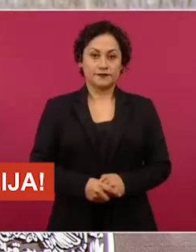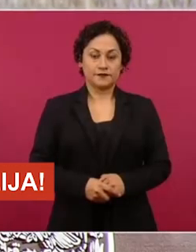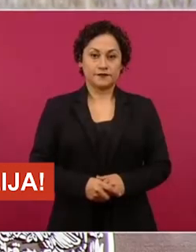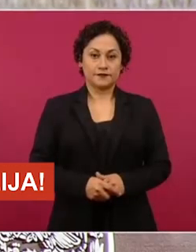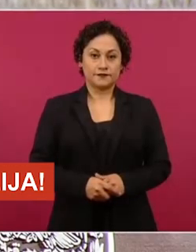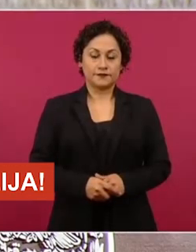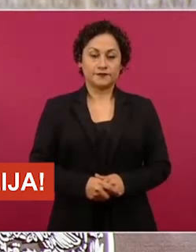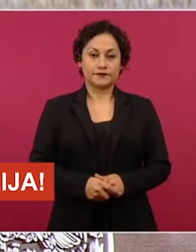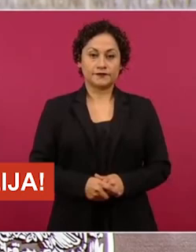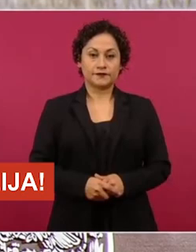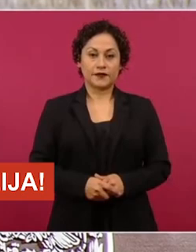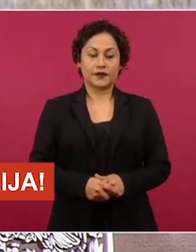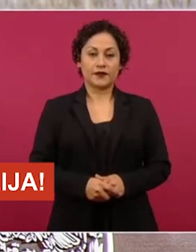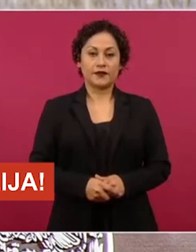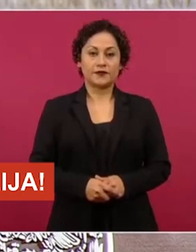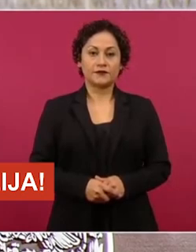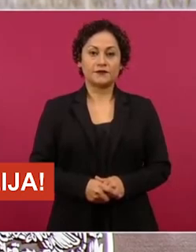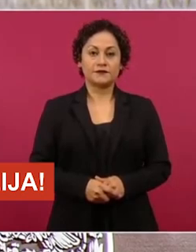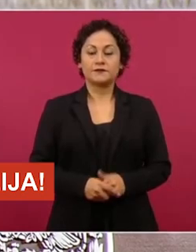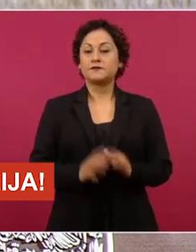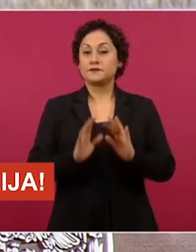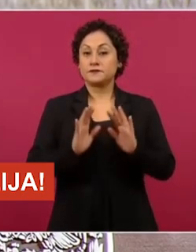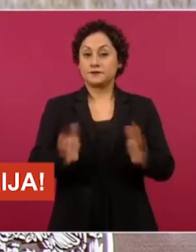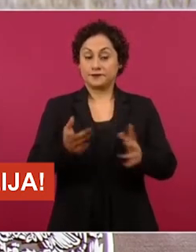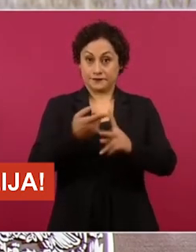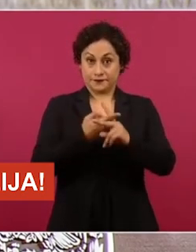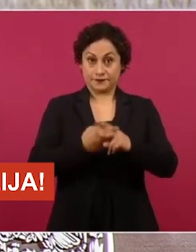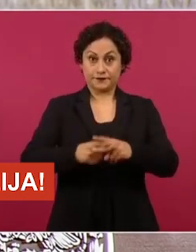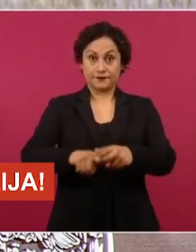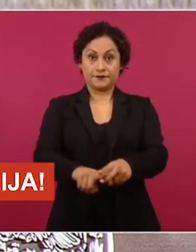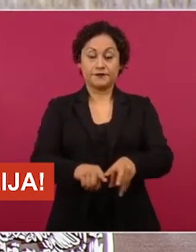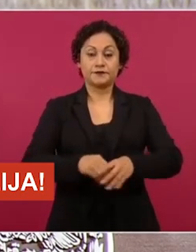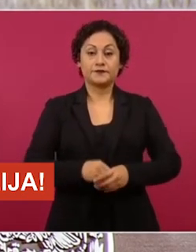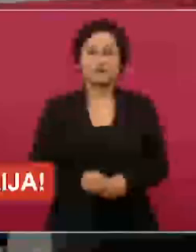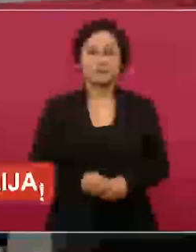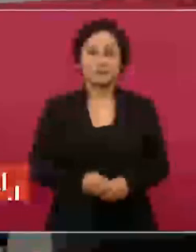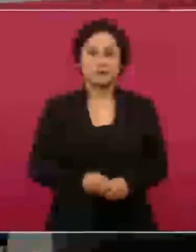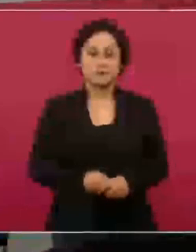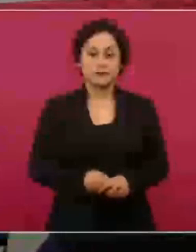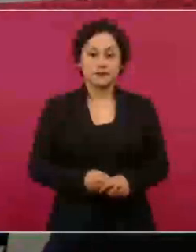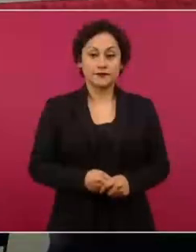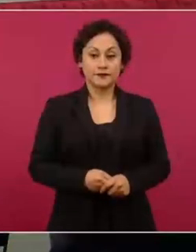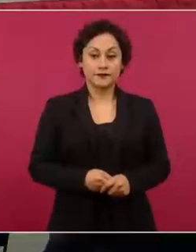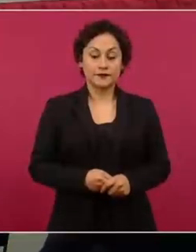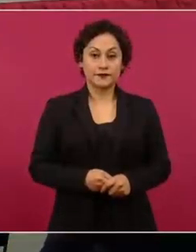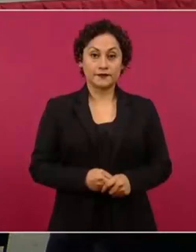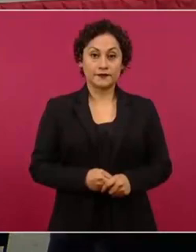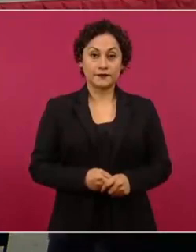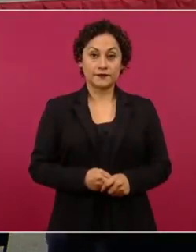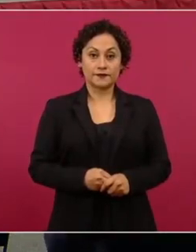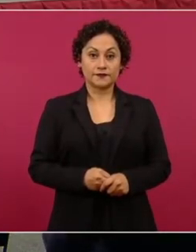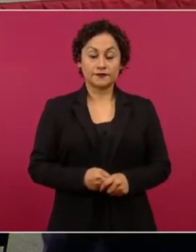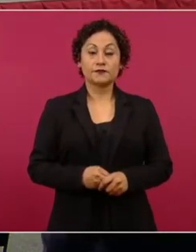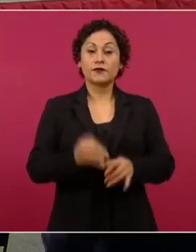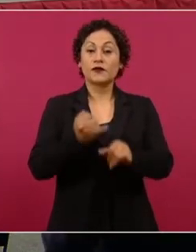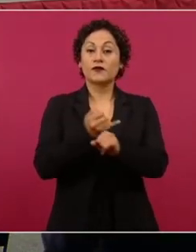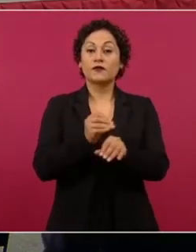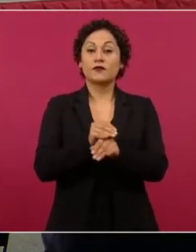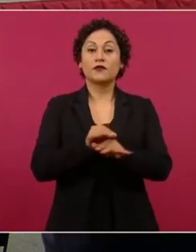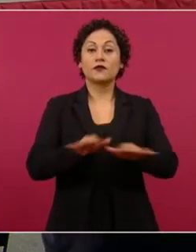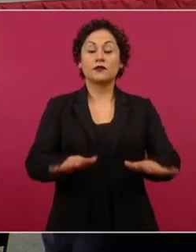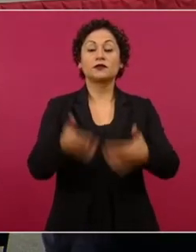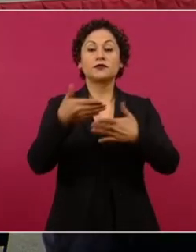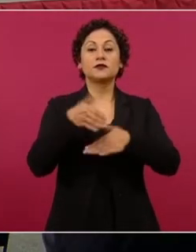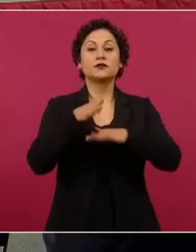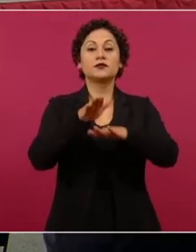Bueno, pues vamos a iniciar con un informe sobre la reforma